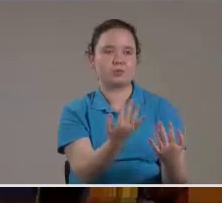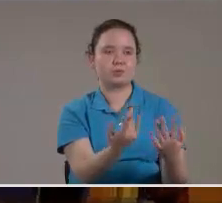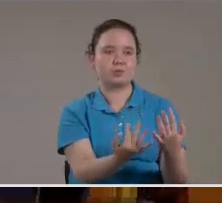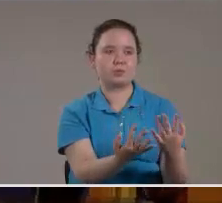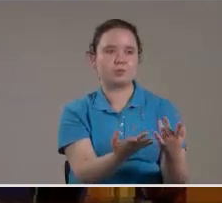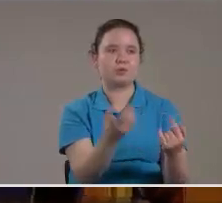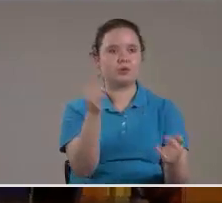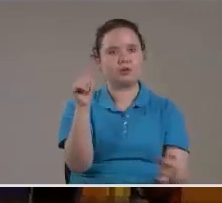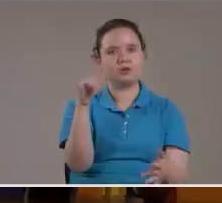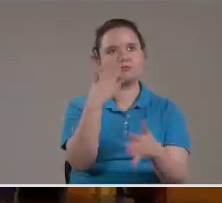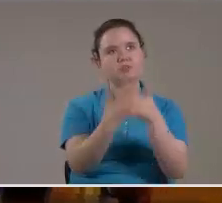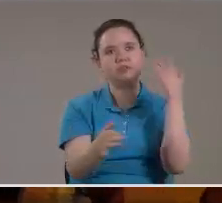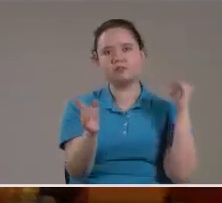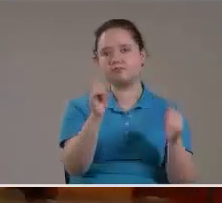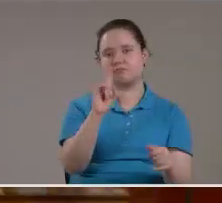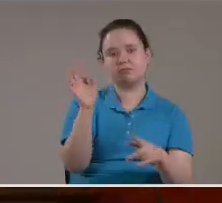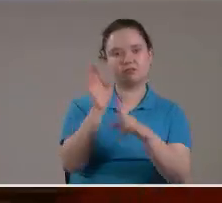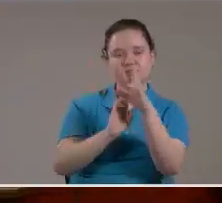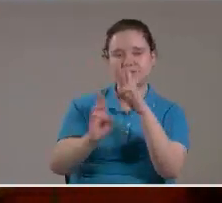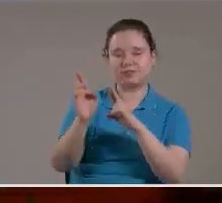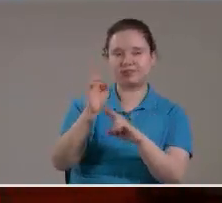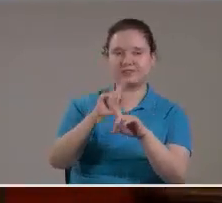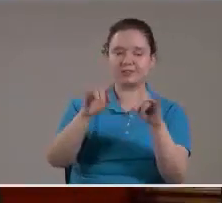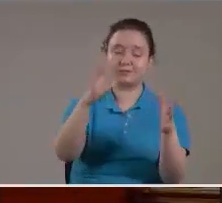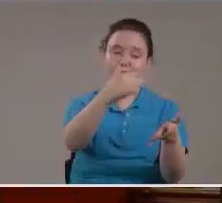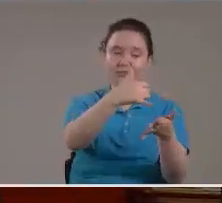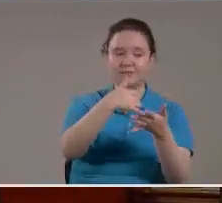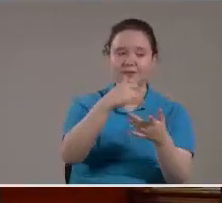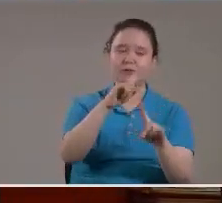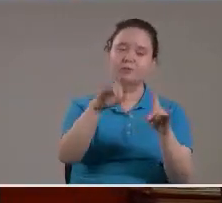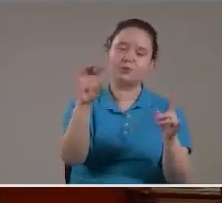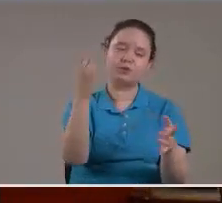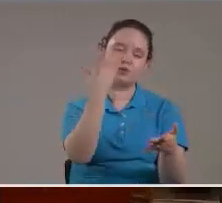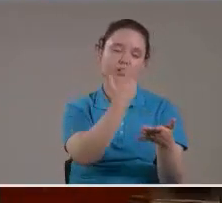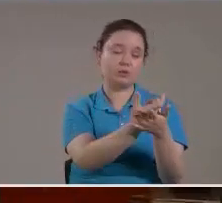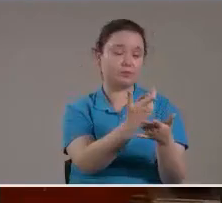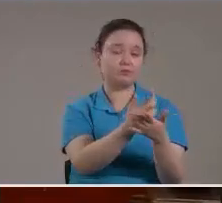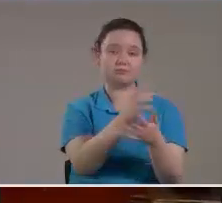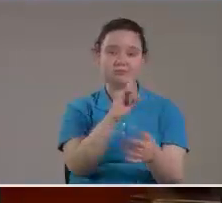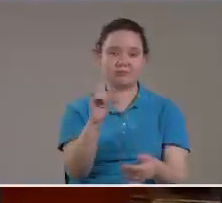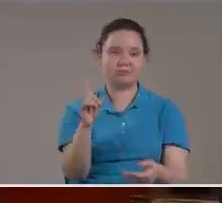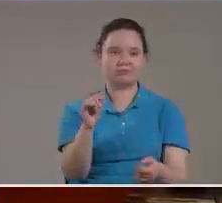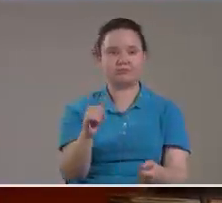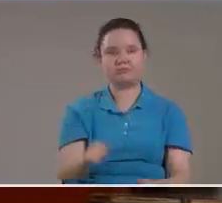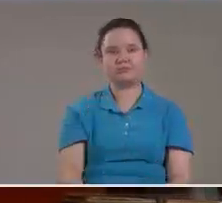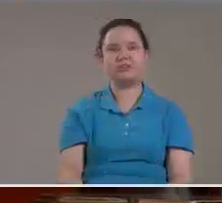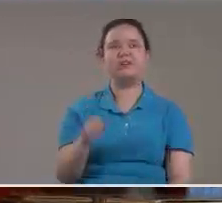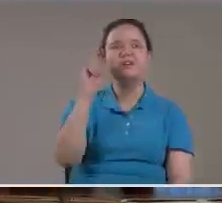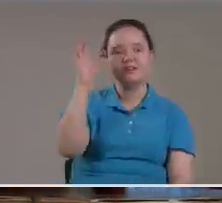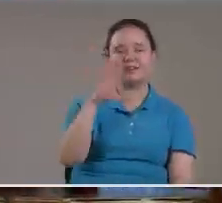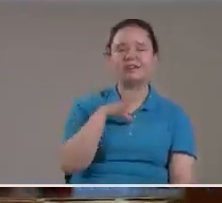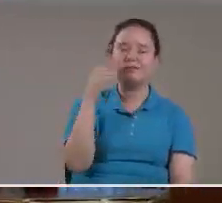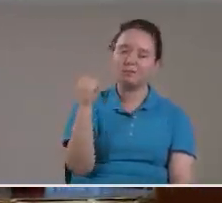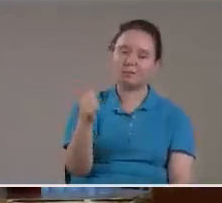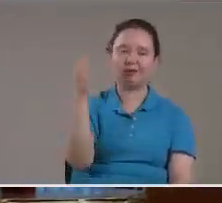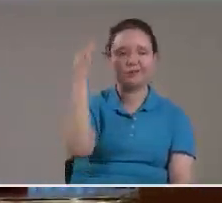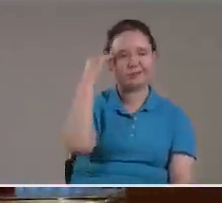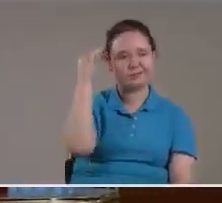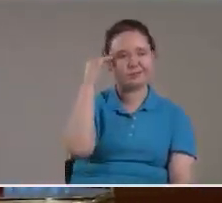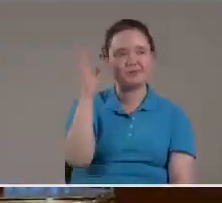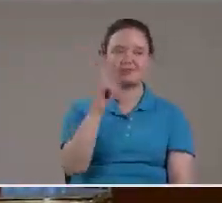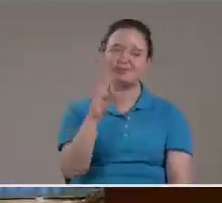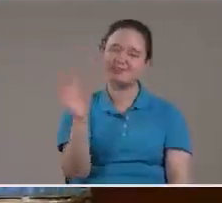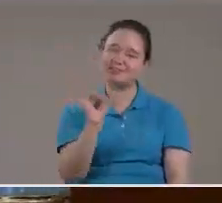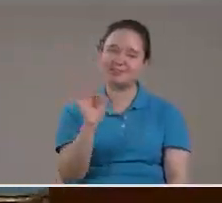Y ahora se va Y ya no regresa Por el premio Por lo que compró Ya no regresa No hermano Él tiene buena memoria Y no es como